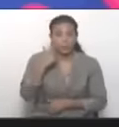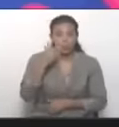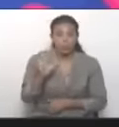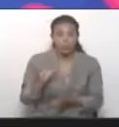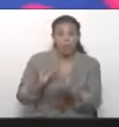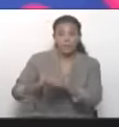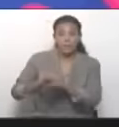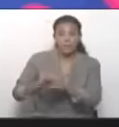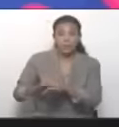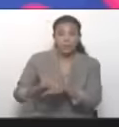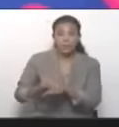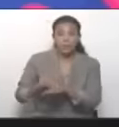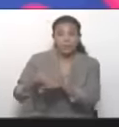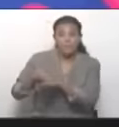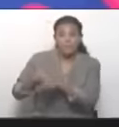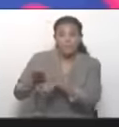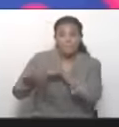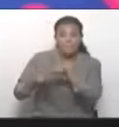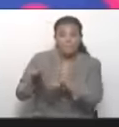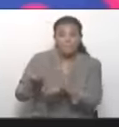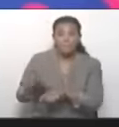anuncio que habla Silita, sube la sintonía.